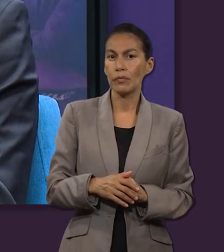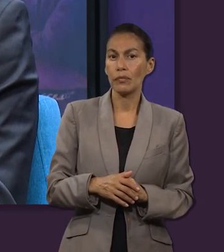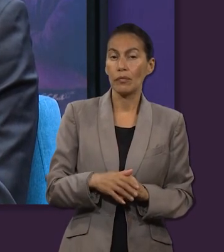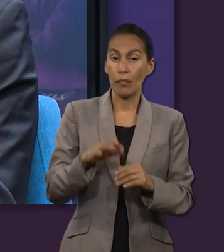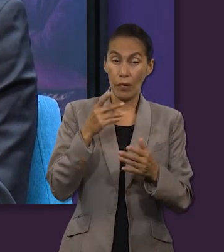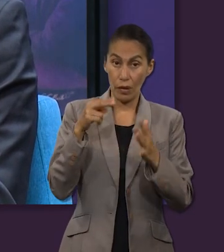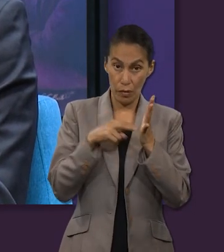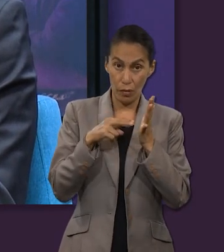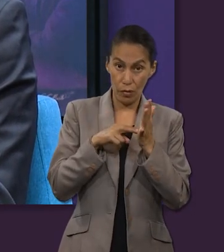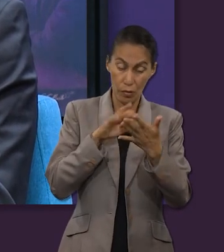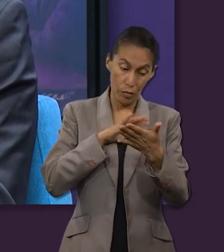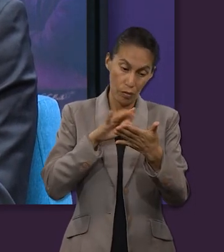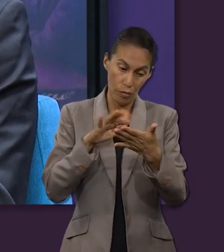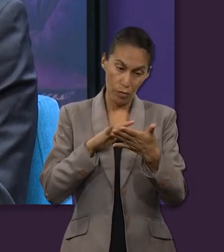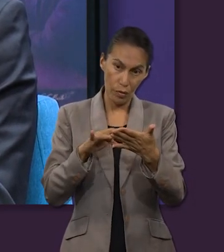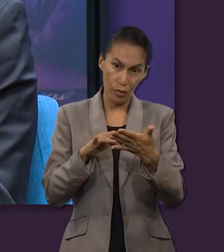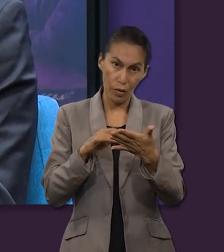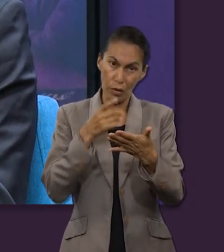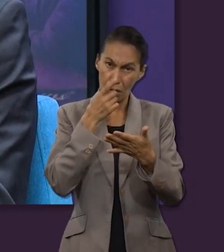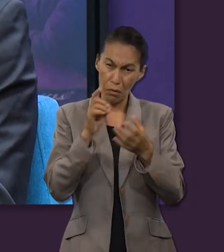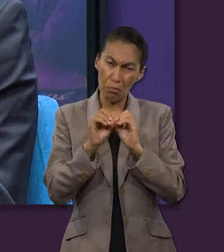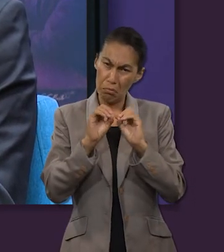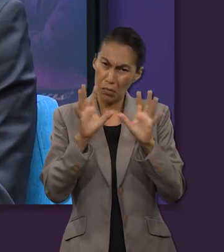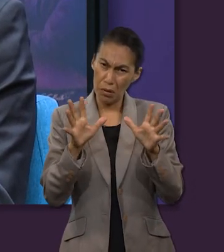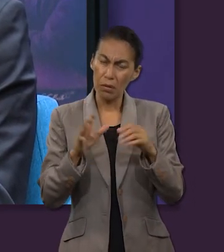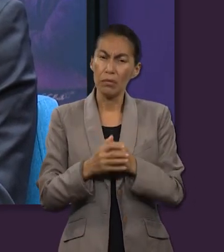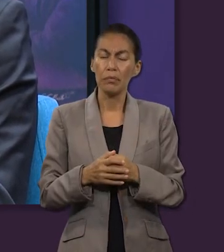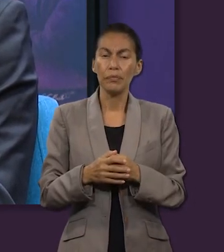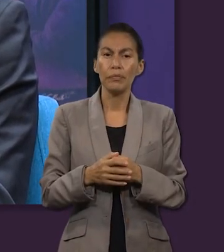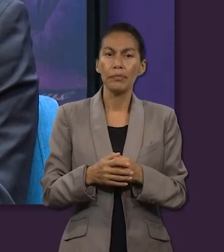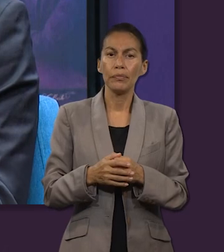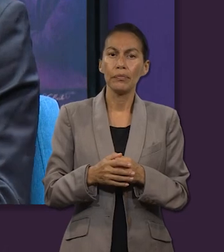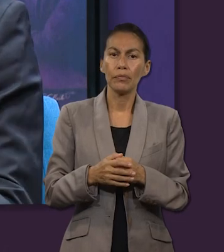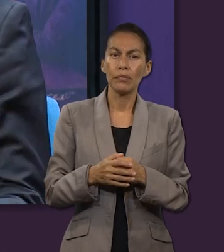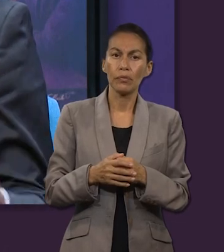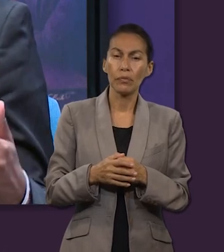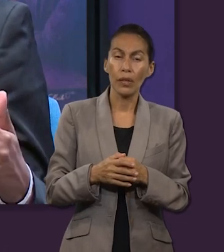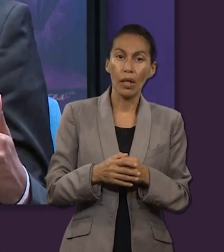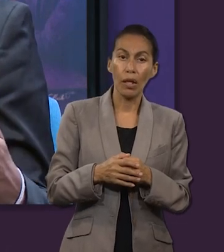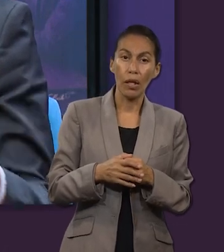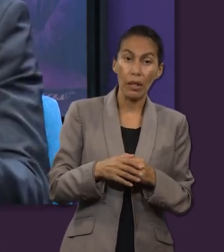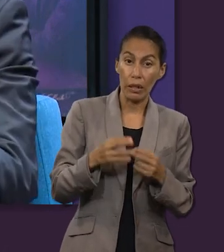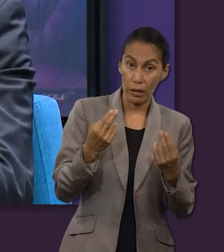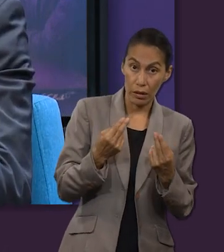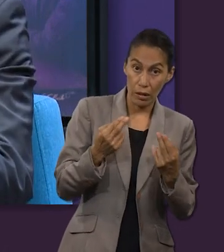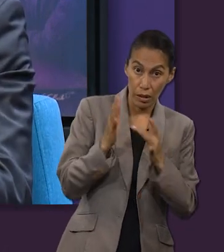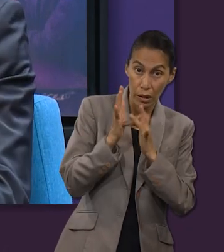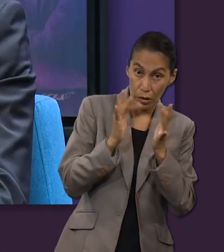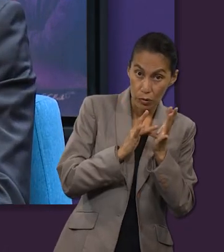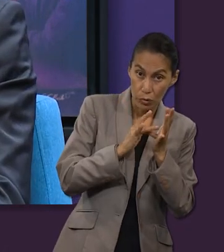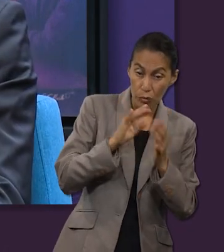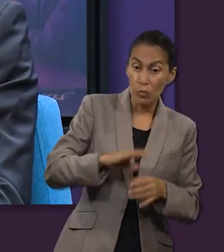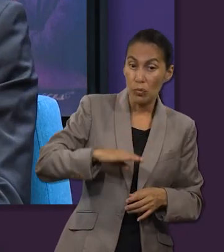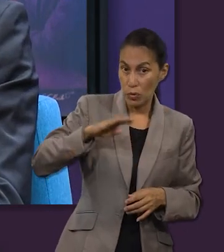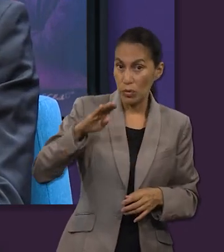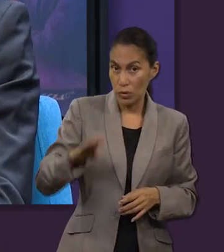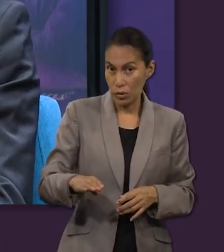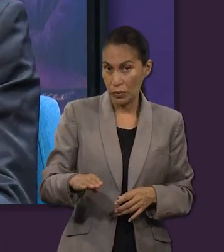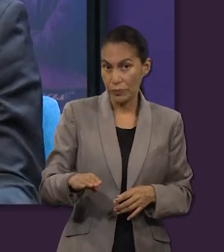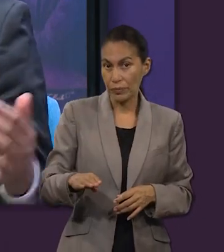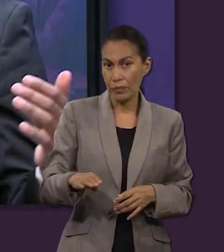Bueno, habiendo leído este versículo, pues es bastante claro, ¿no? Era apuntar hacia la muerte de Jesús.